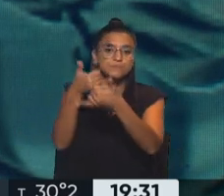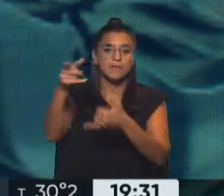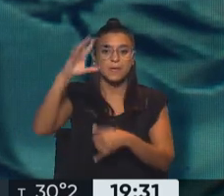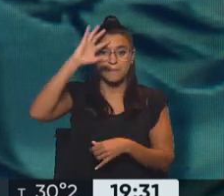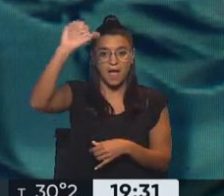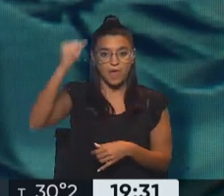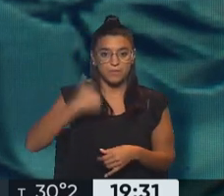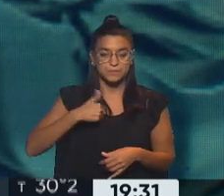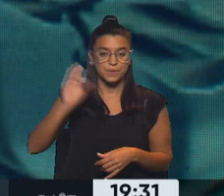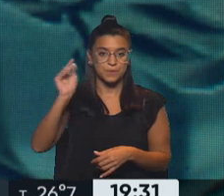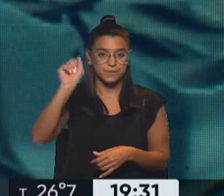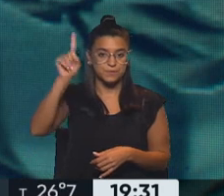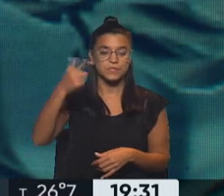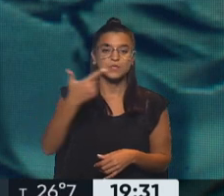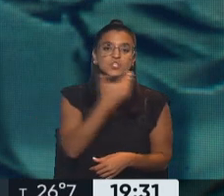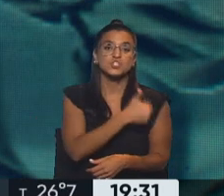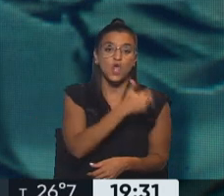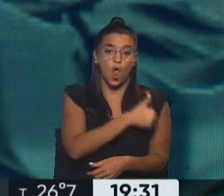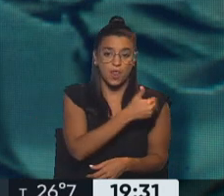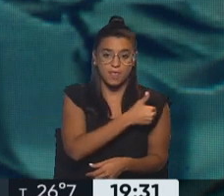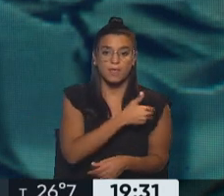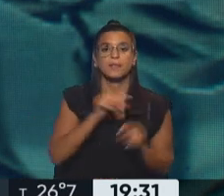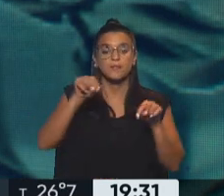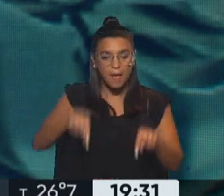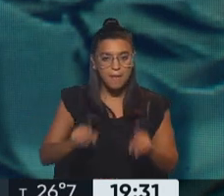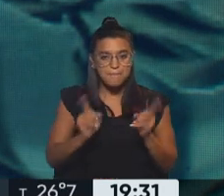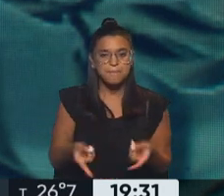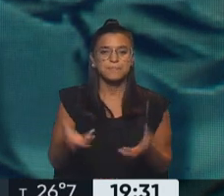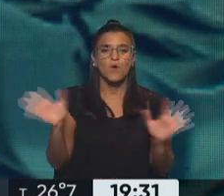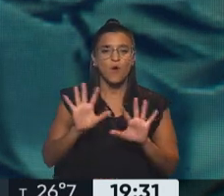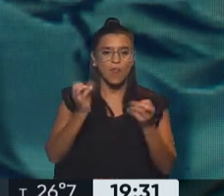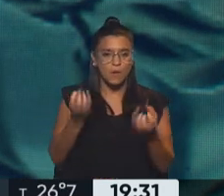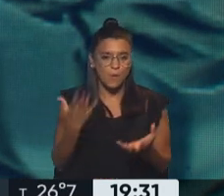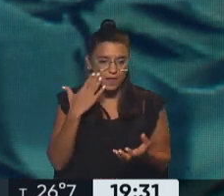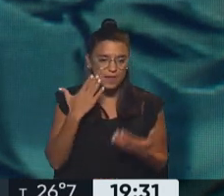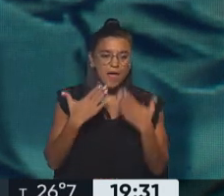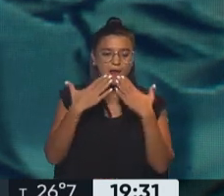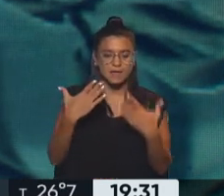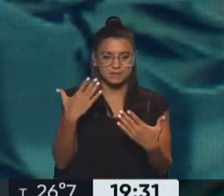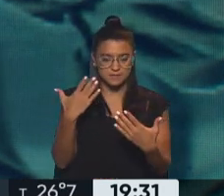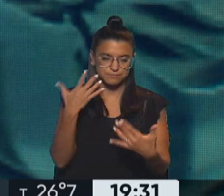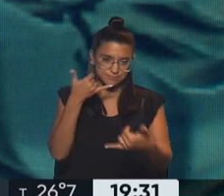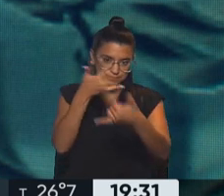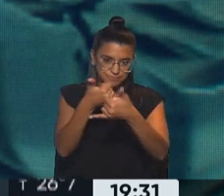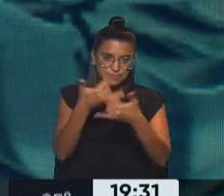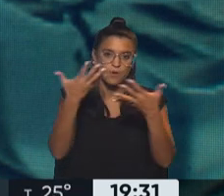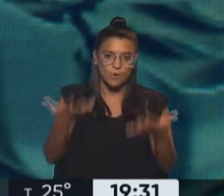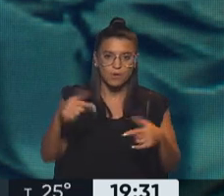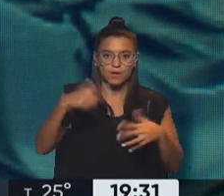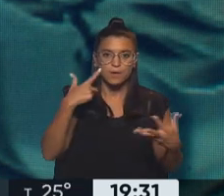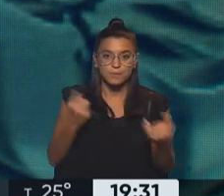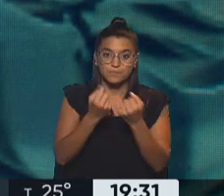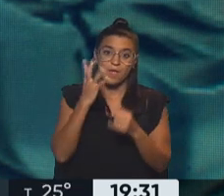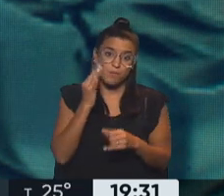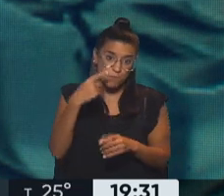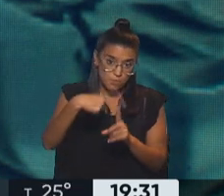embajador argentino en Brasil, con Daniel Scioli, quien también ha hecho referencia. Embajador, buenas tardes, gracias por estos minutos, por supuesto a este acuerdo como